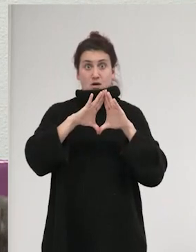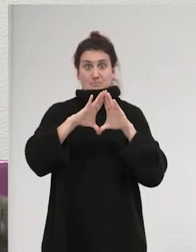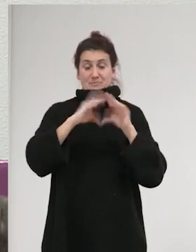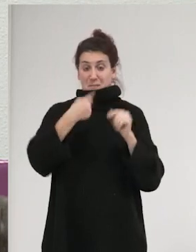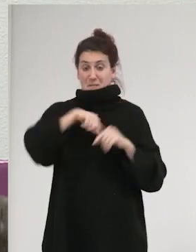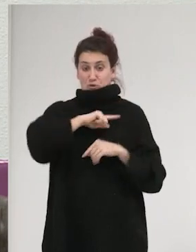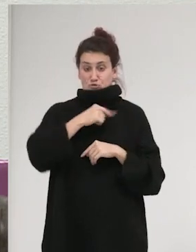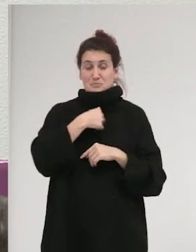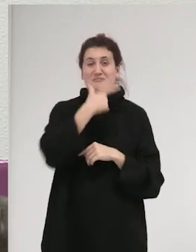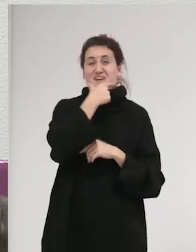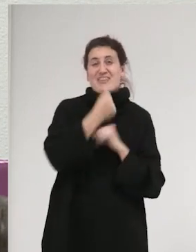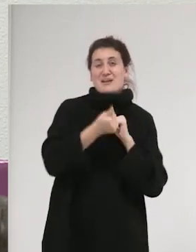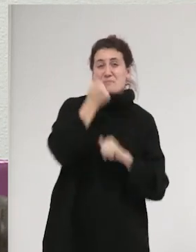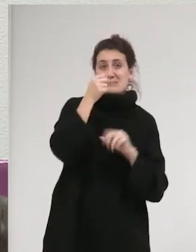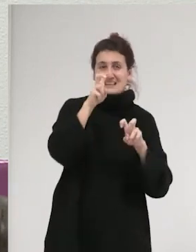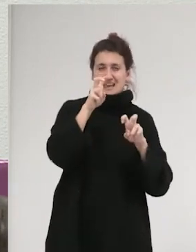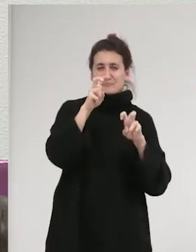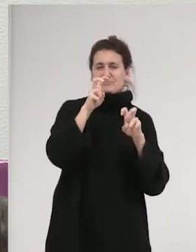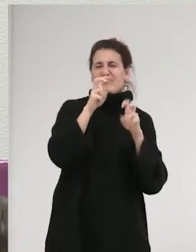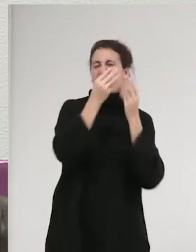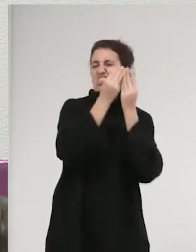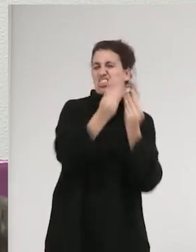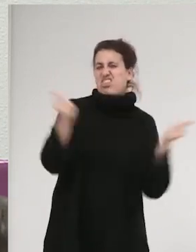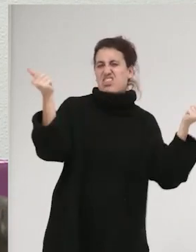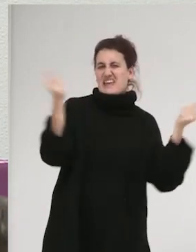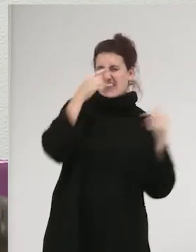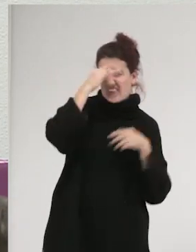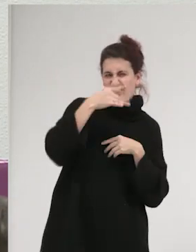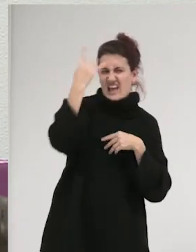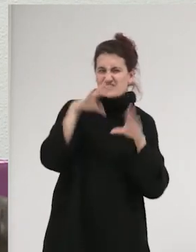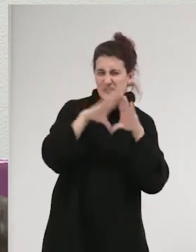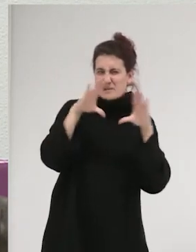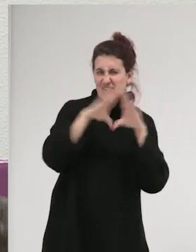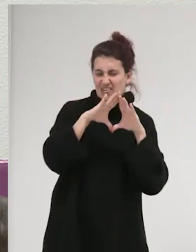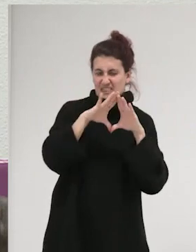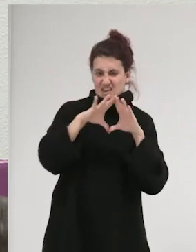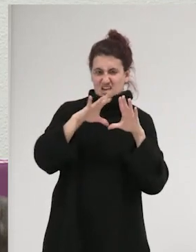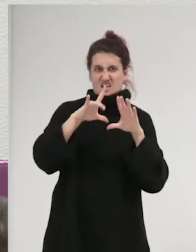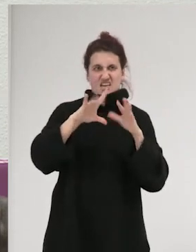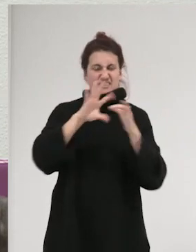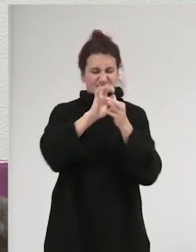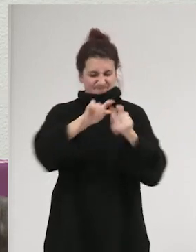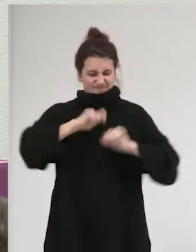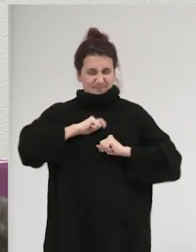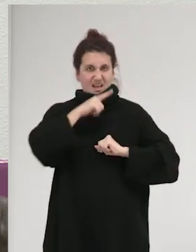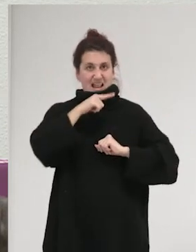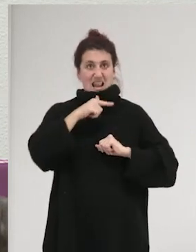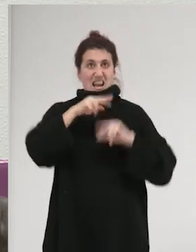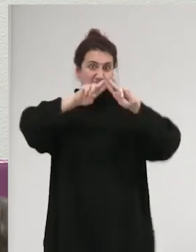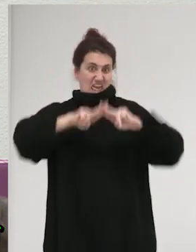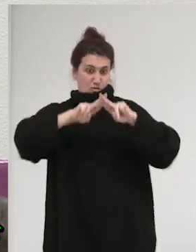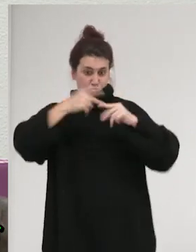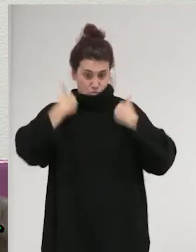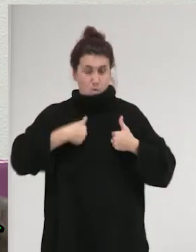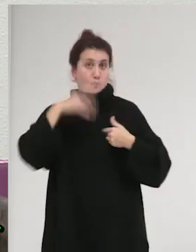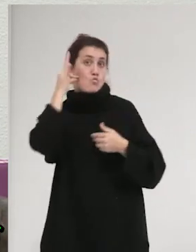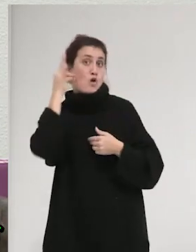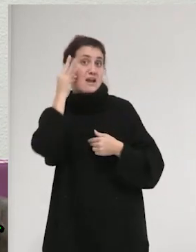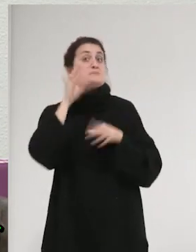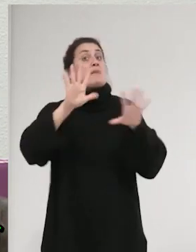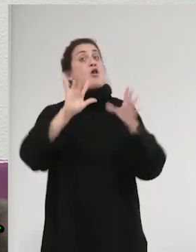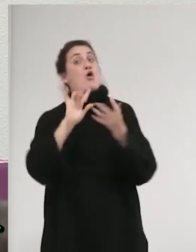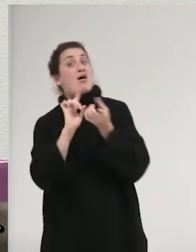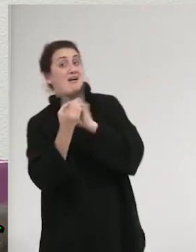deconstruir todas esas ideas de la feminidad asociadas a los cuerpos leídos como mujeres, pero en cambio